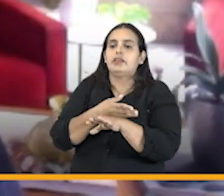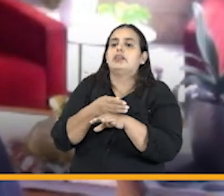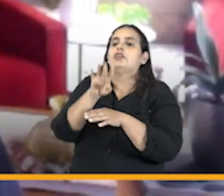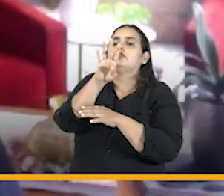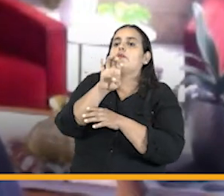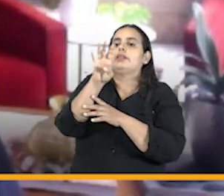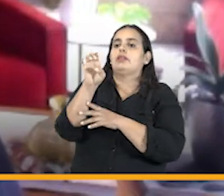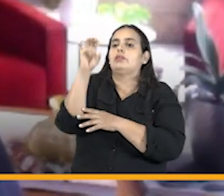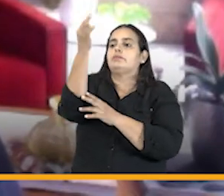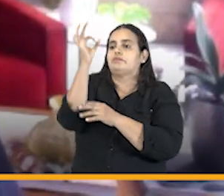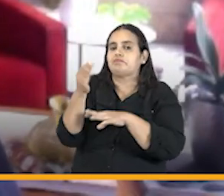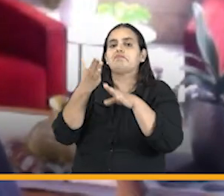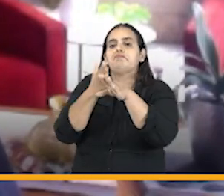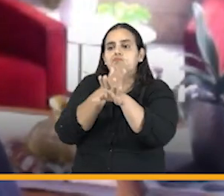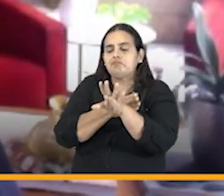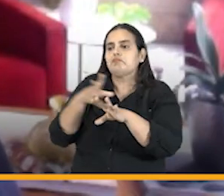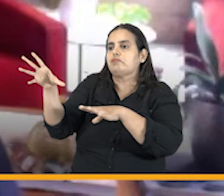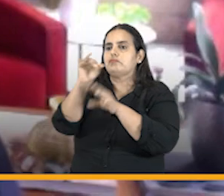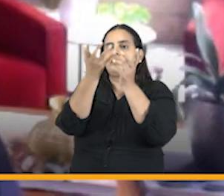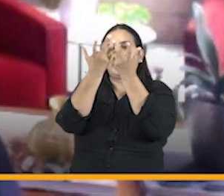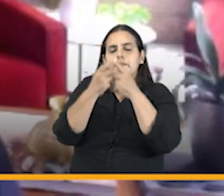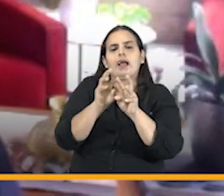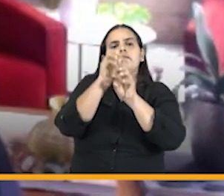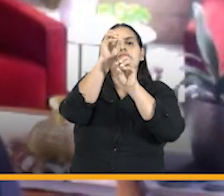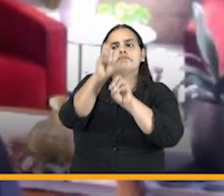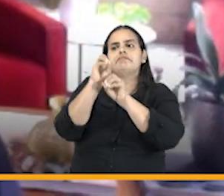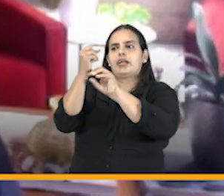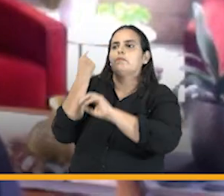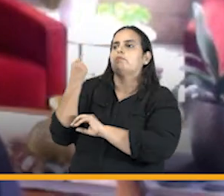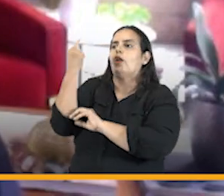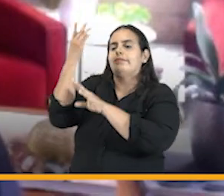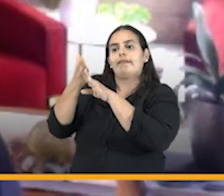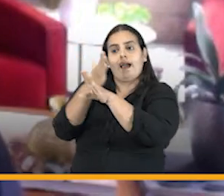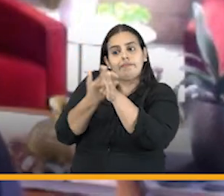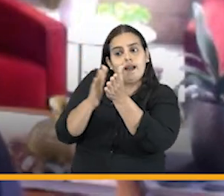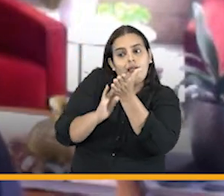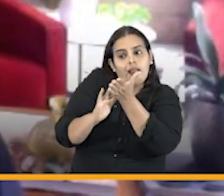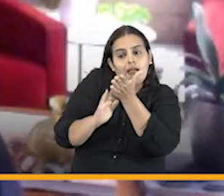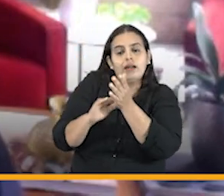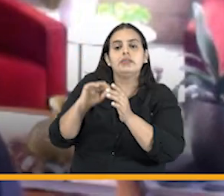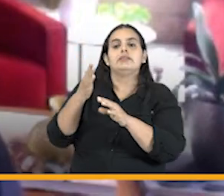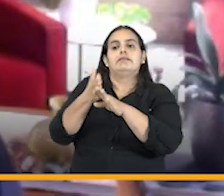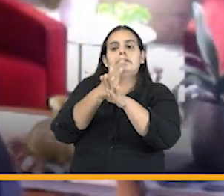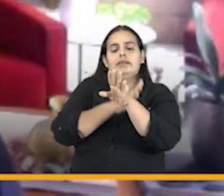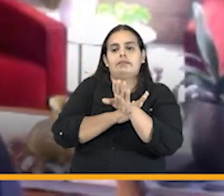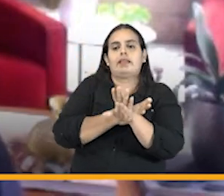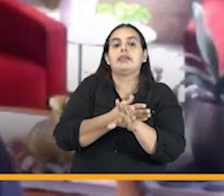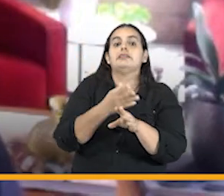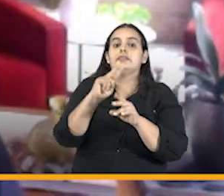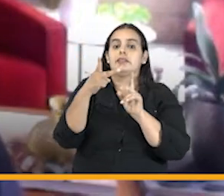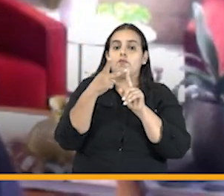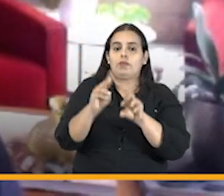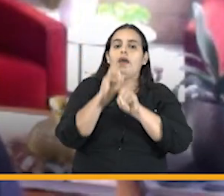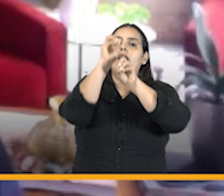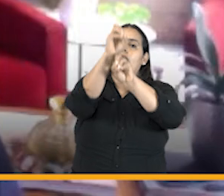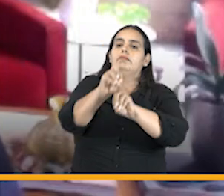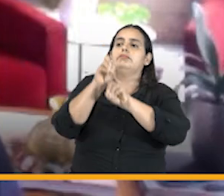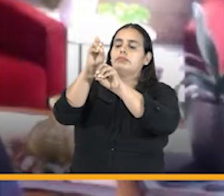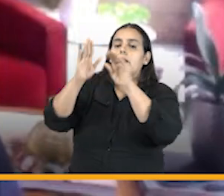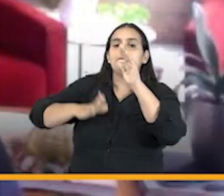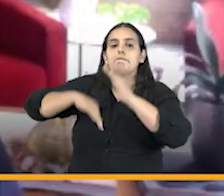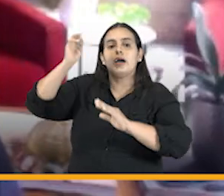el 99% de las entidades políticas de prevención lo segundo es que hemos capacitado más